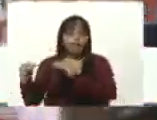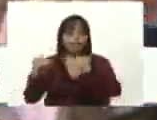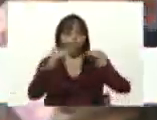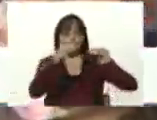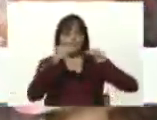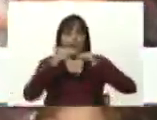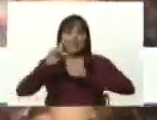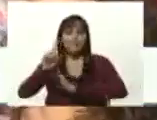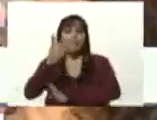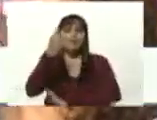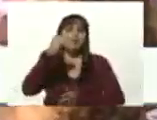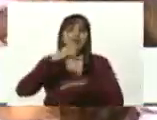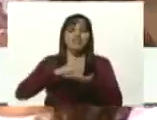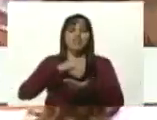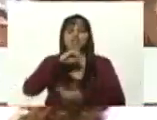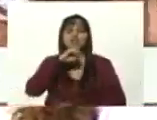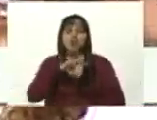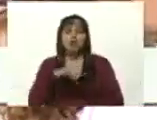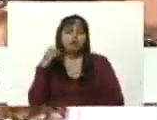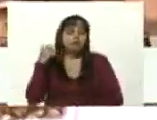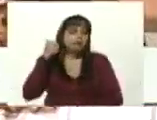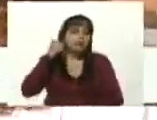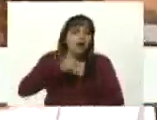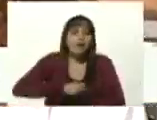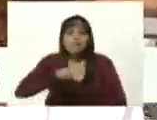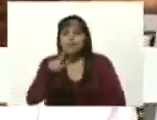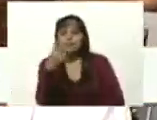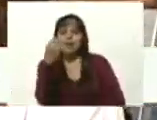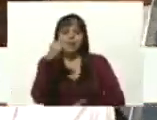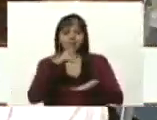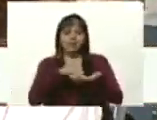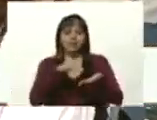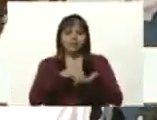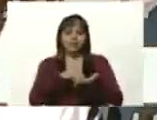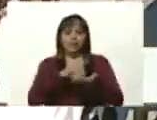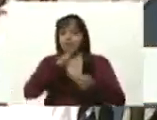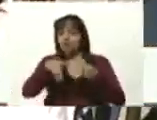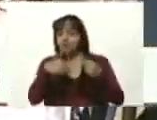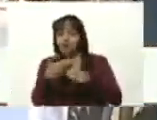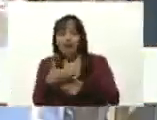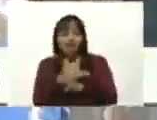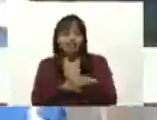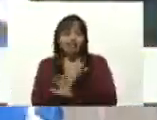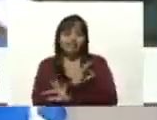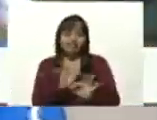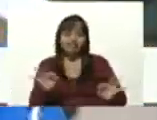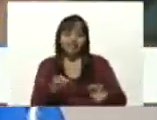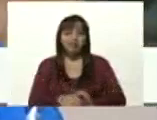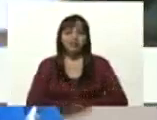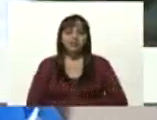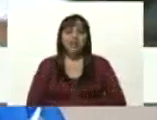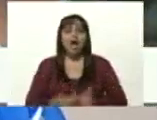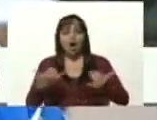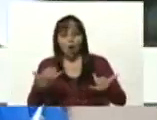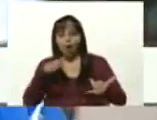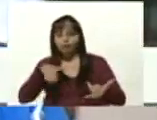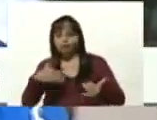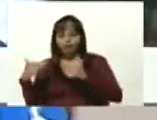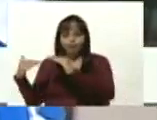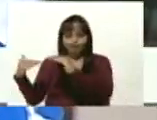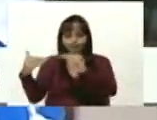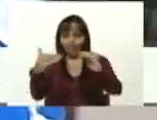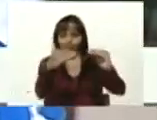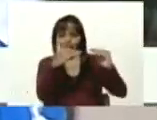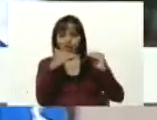en la historia primera vez en la historia que se lo se logra la